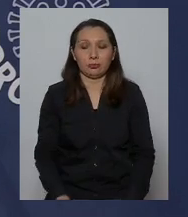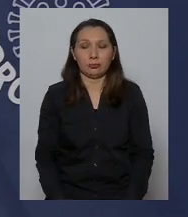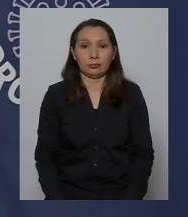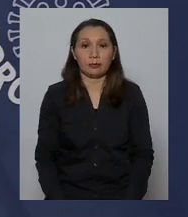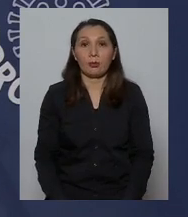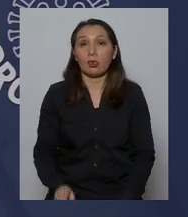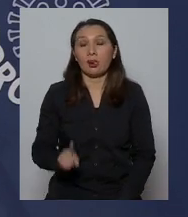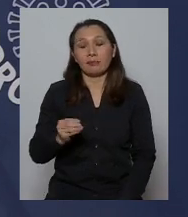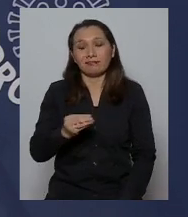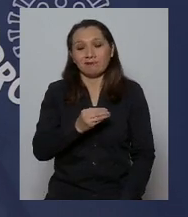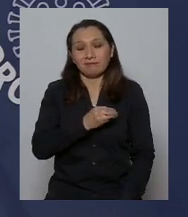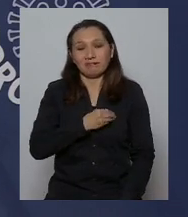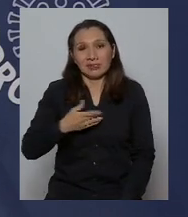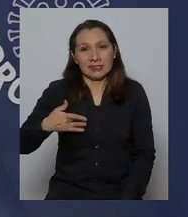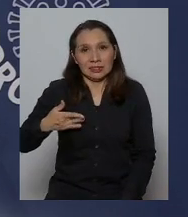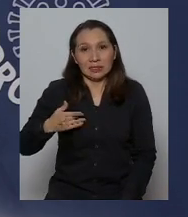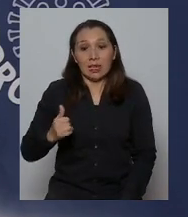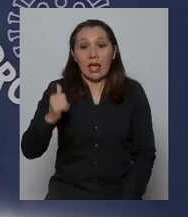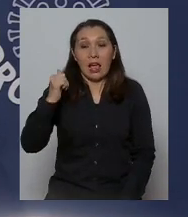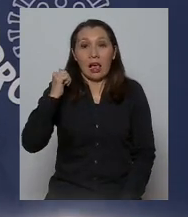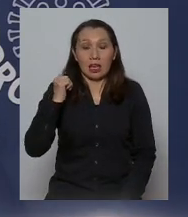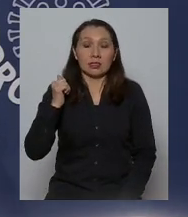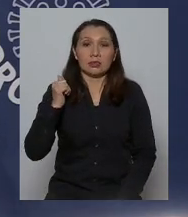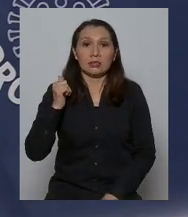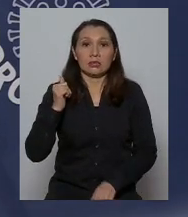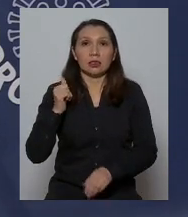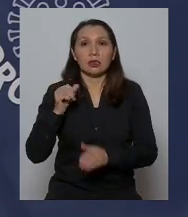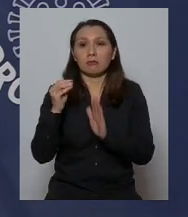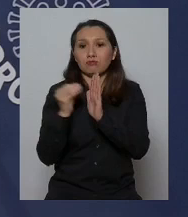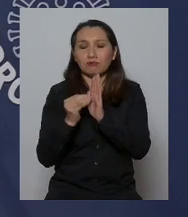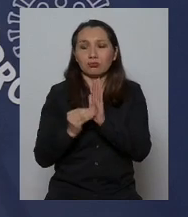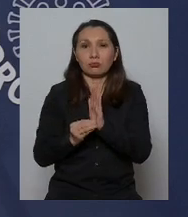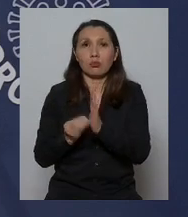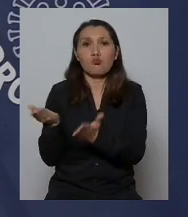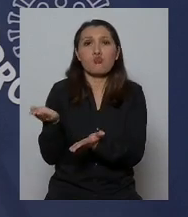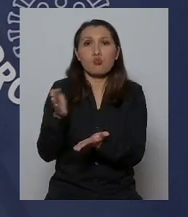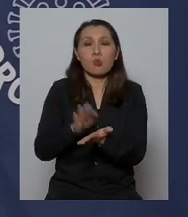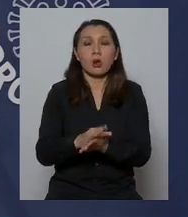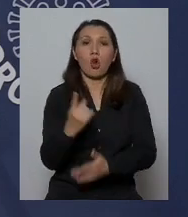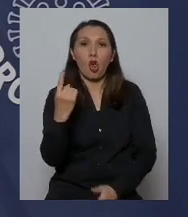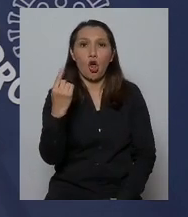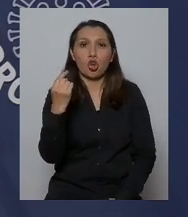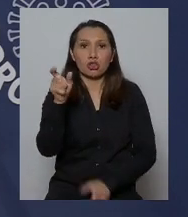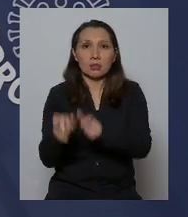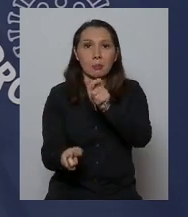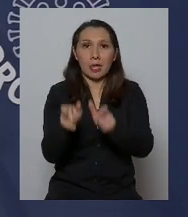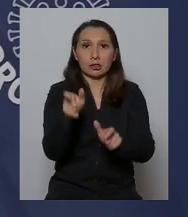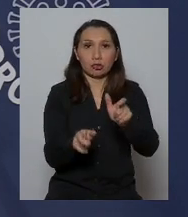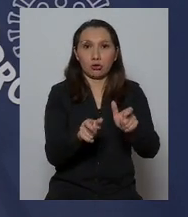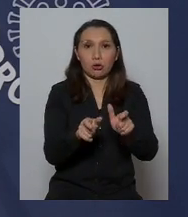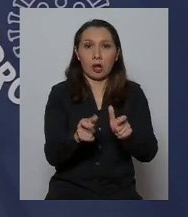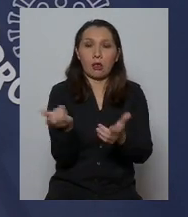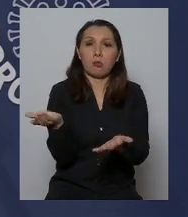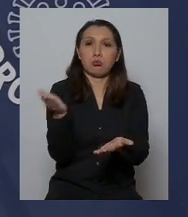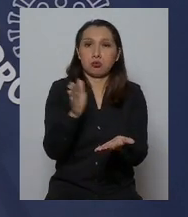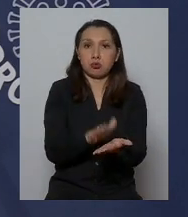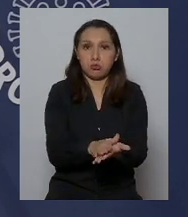tenemos que lamentar el día de ayer se registraron 11 personas fallecidas,